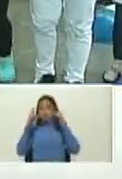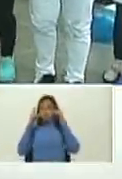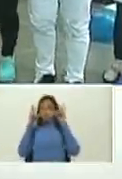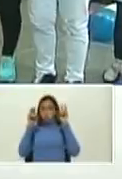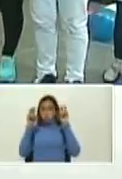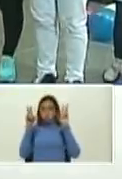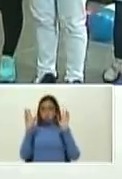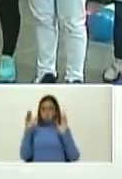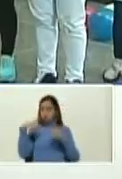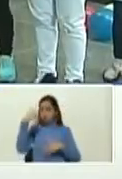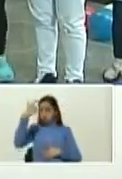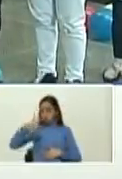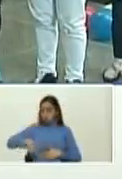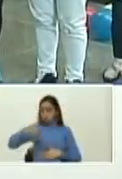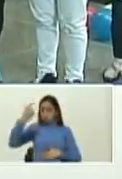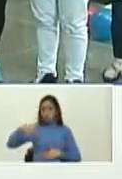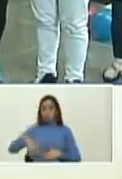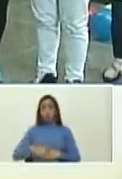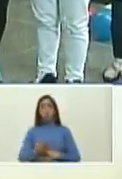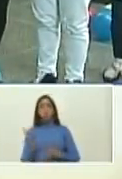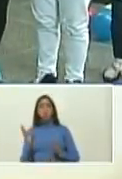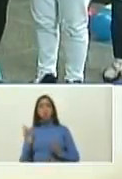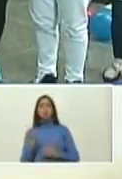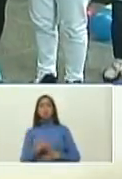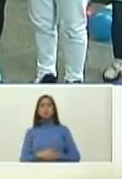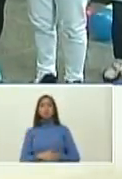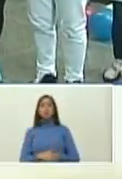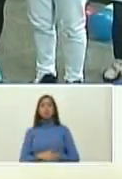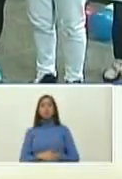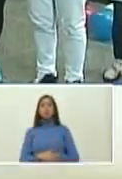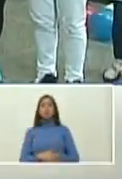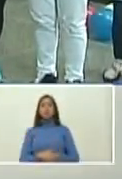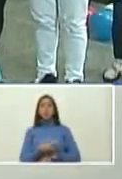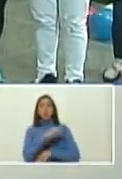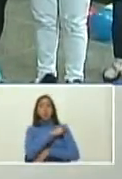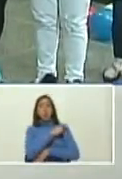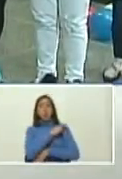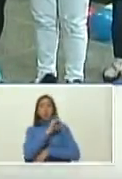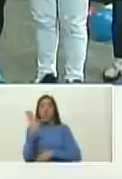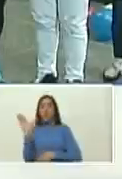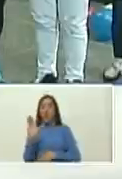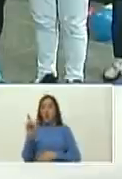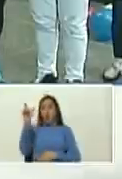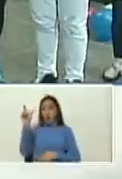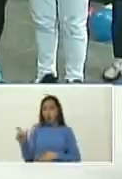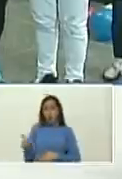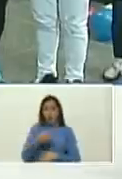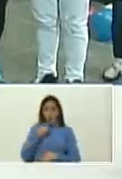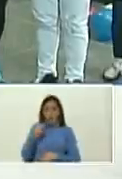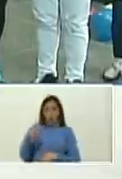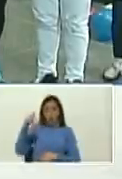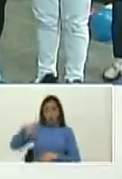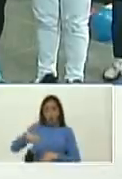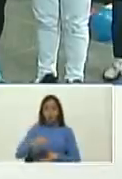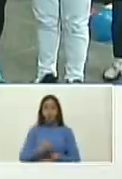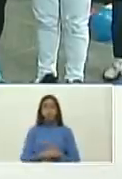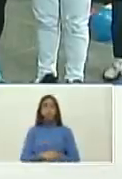el nuevo look de Naún el jefe de gobierno de Caracas Naún es un joven de Caracas